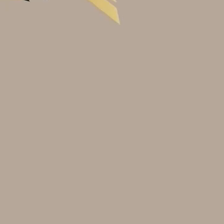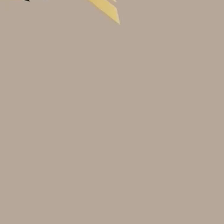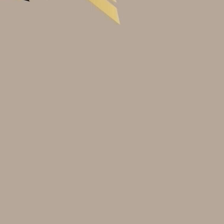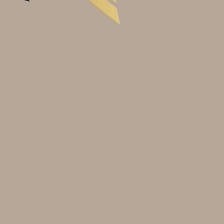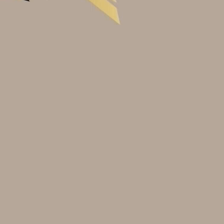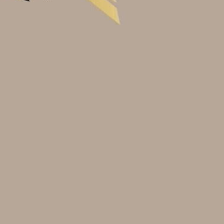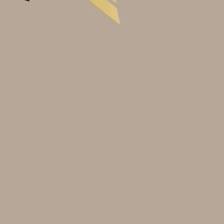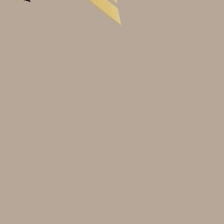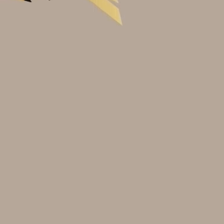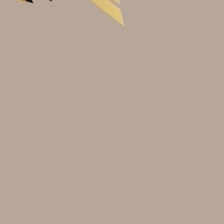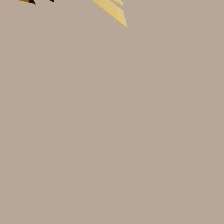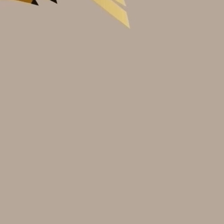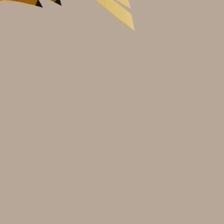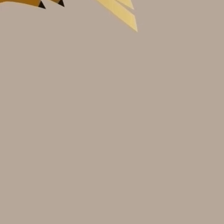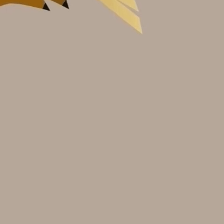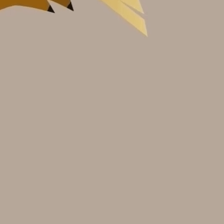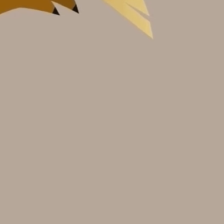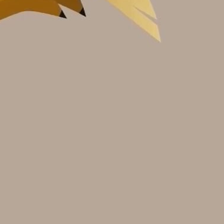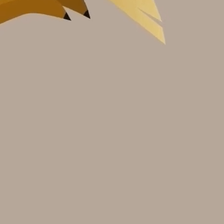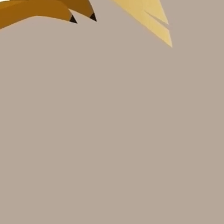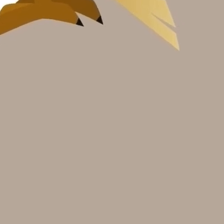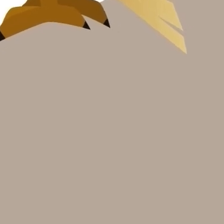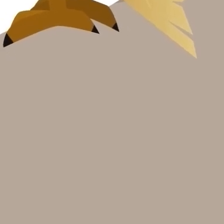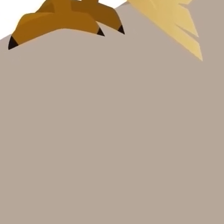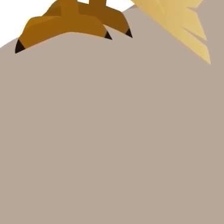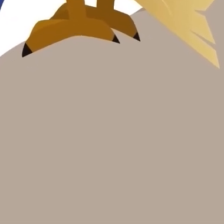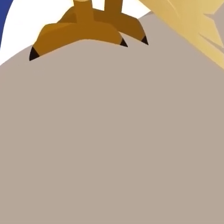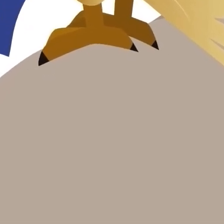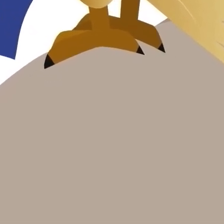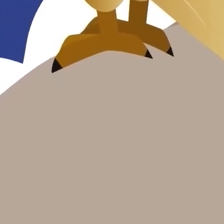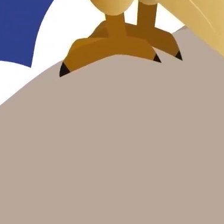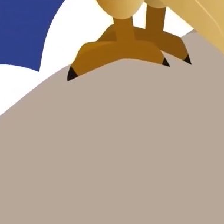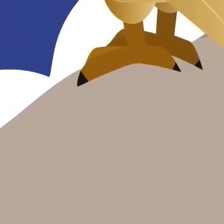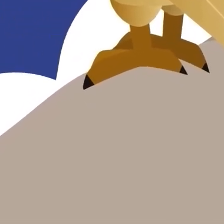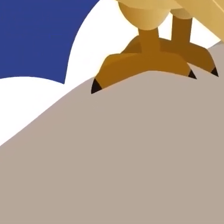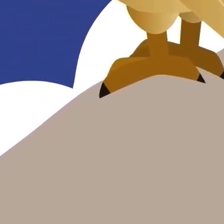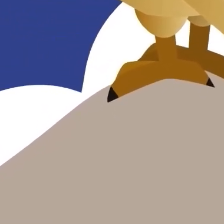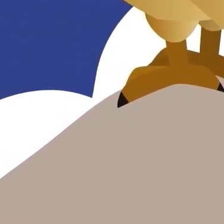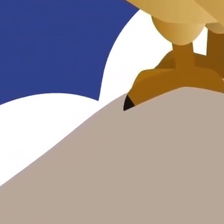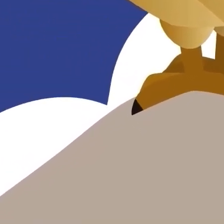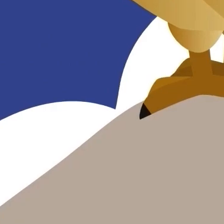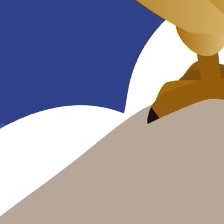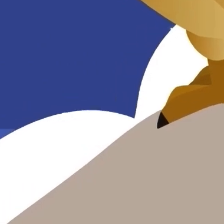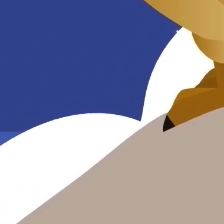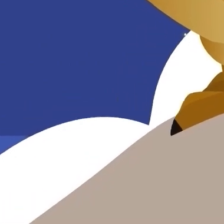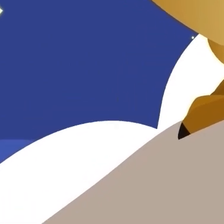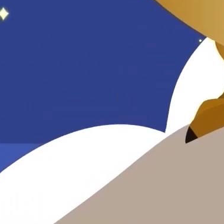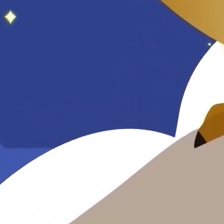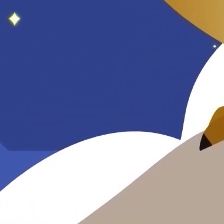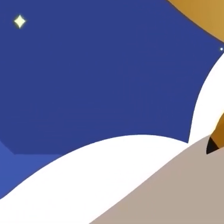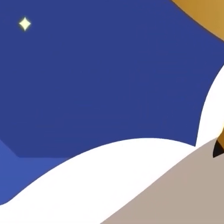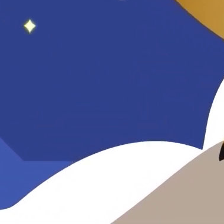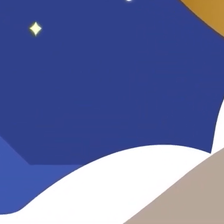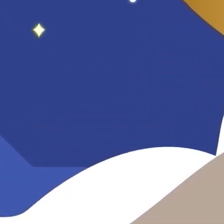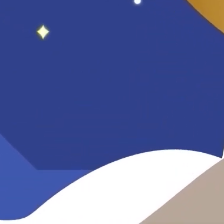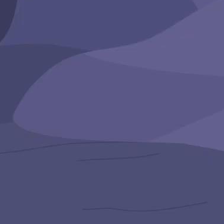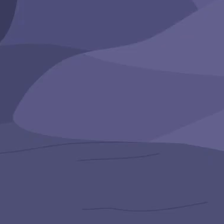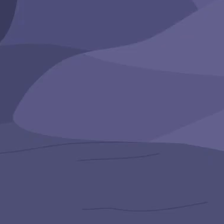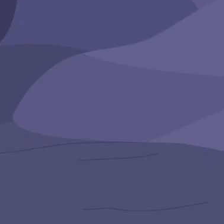Finalmente, subió a la montaña más alta y pidió al águila dorada una pluma que el águila le dio con gusto.